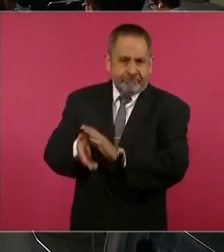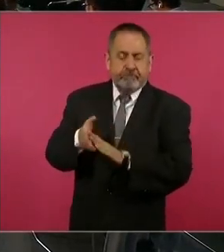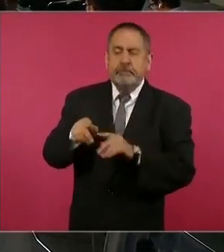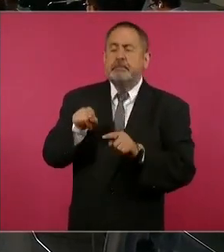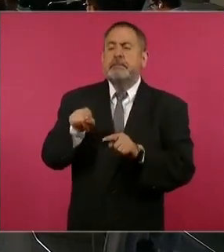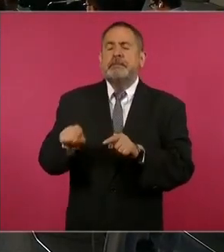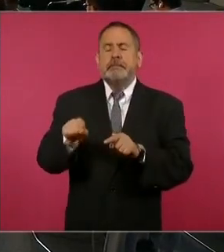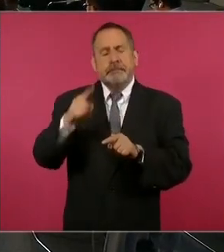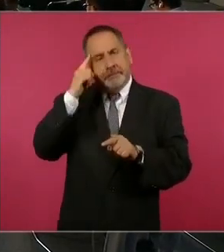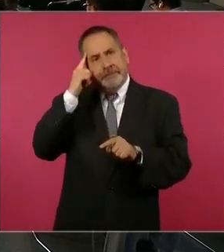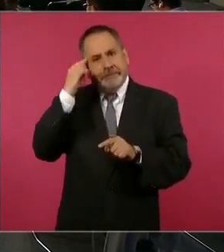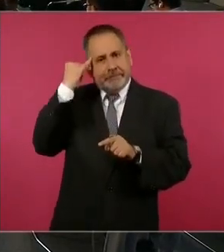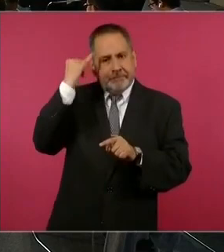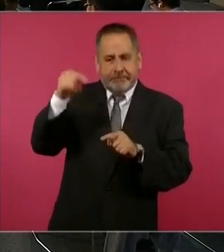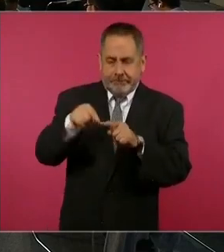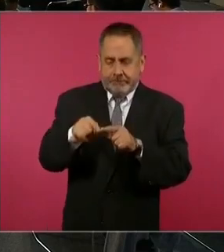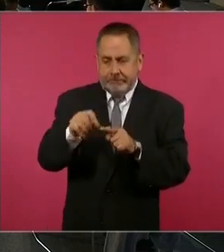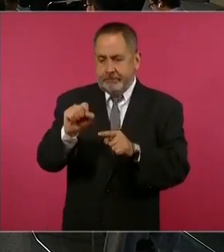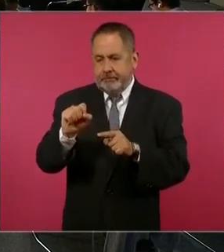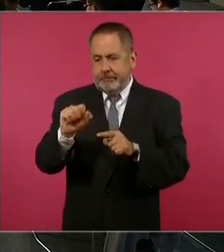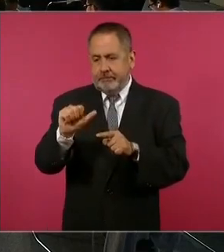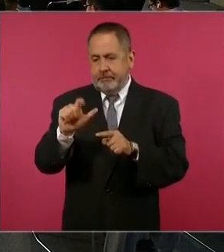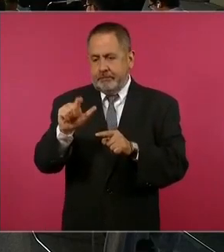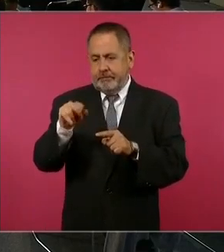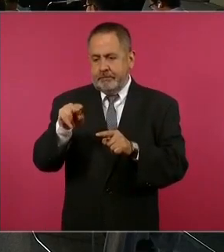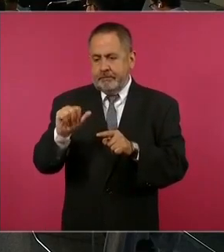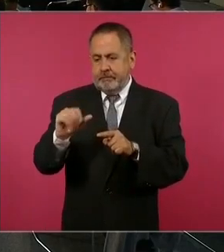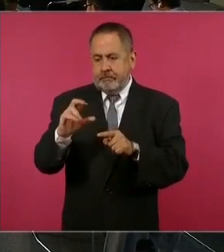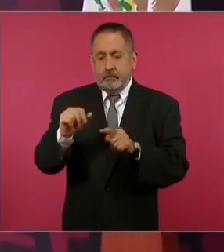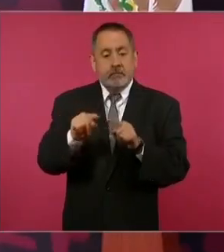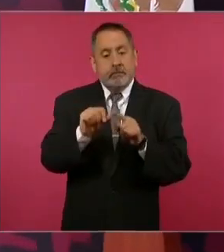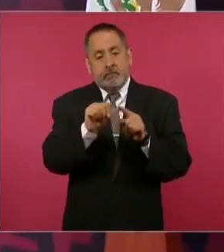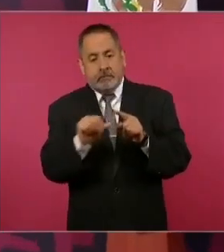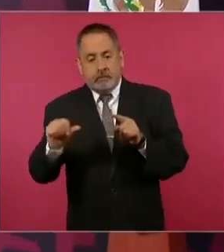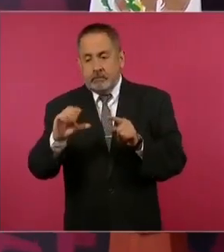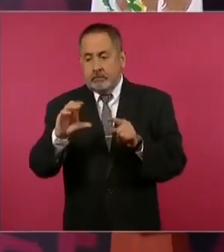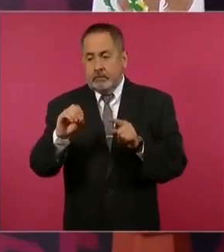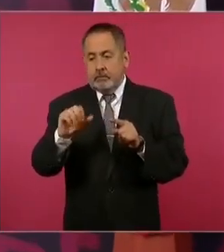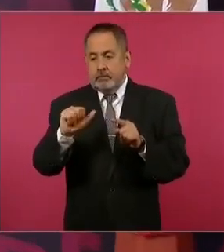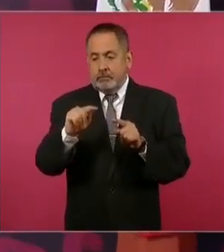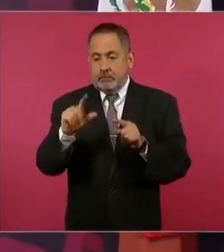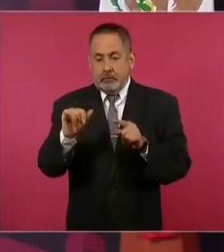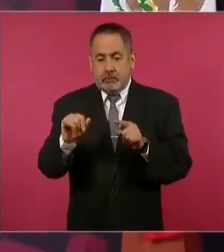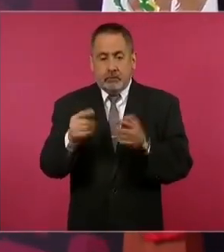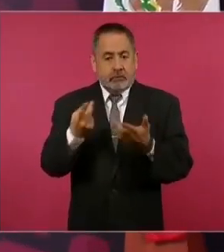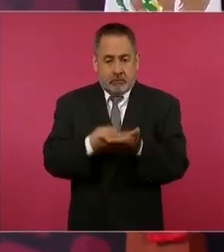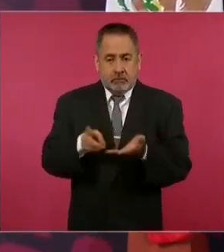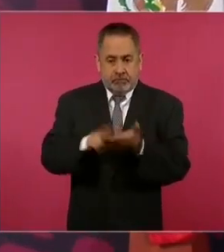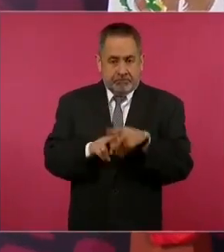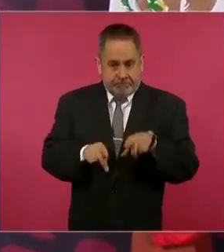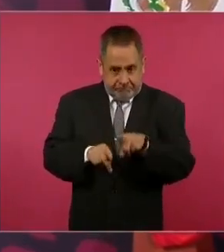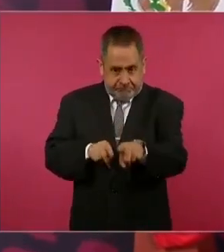desde Salina Cruz a Coatzacoalcos, junto a la que ya existe,